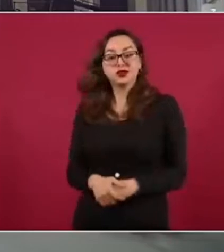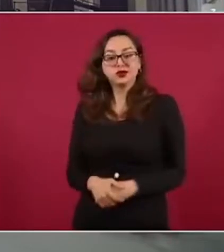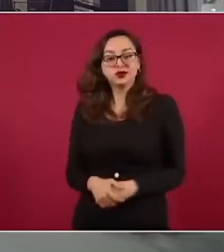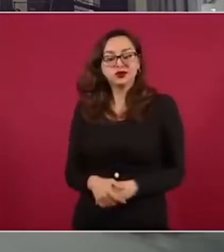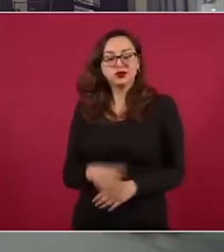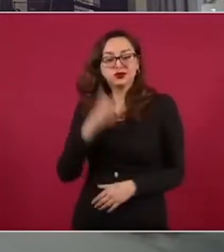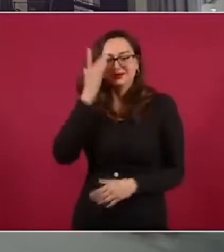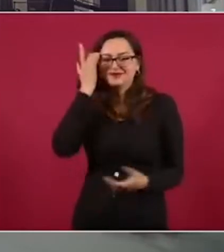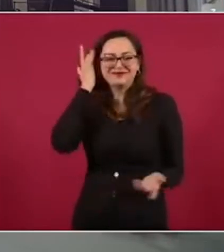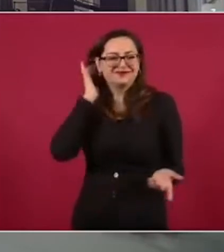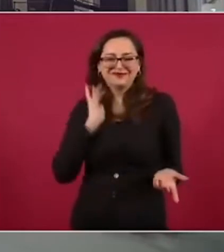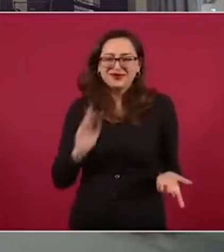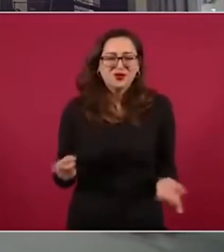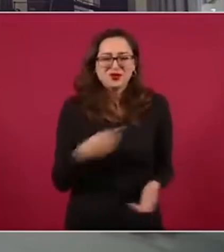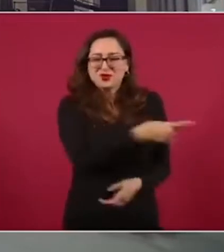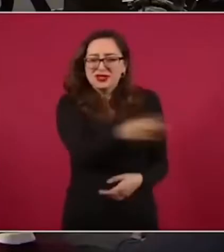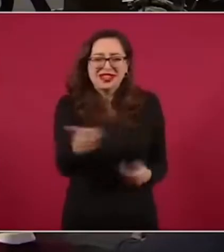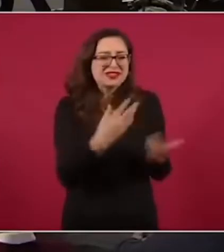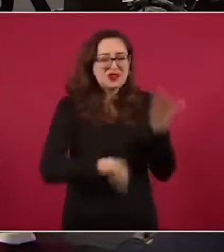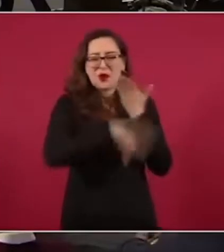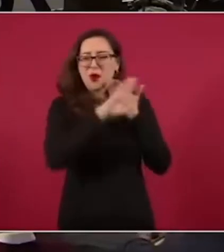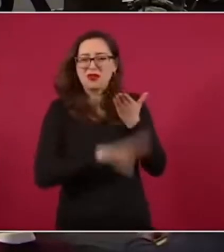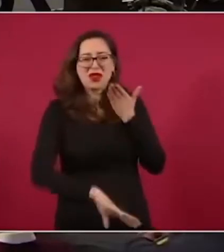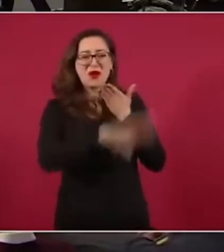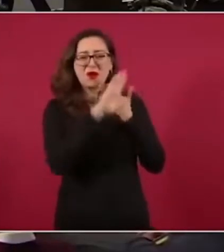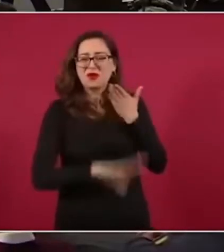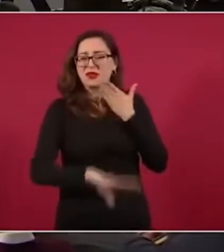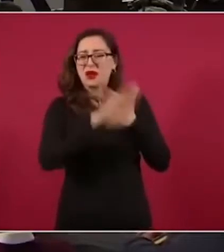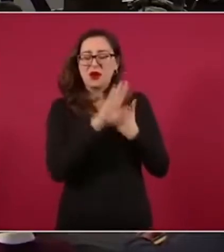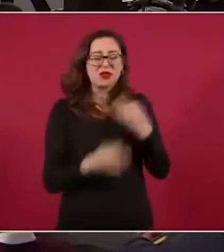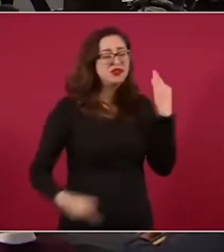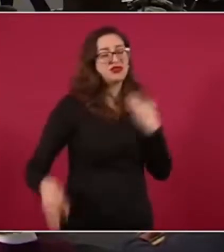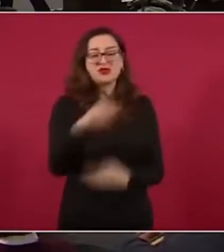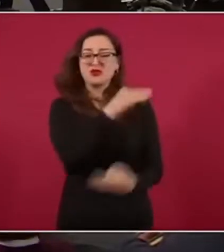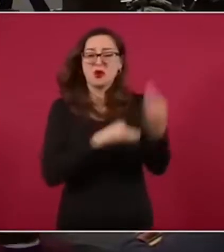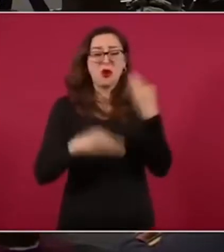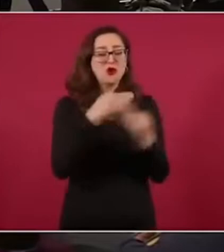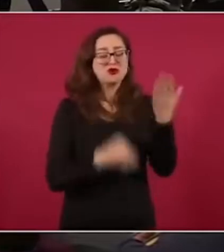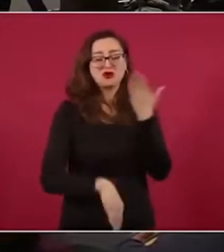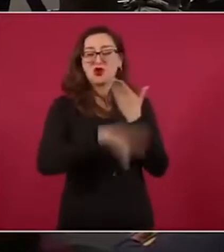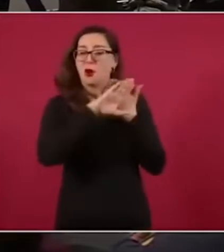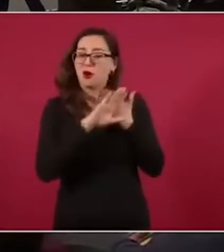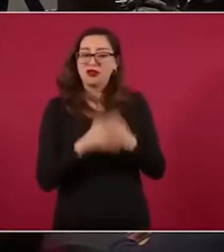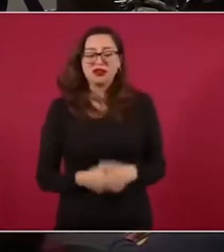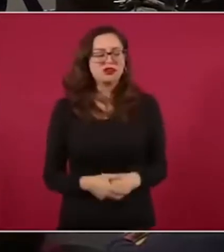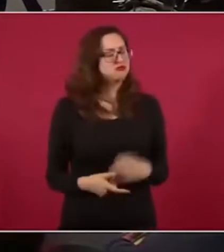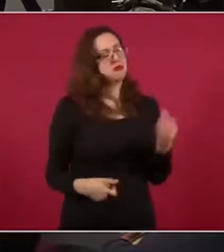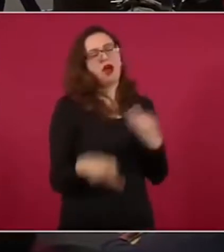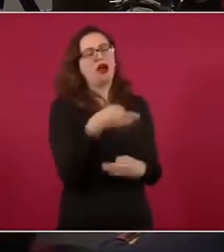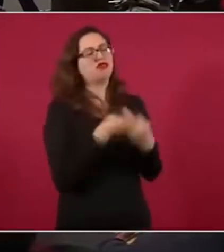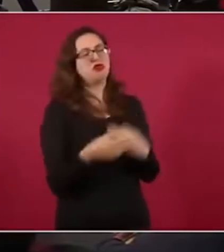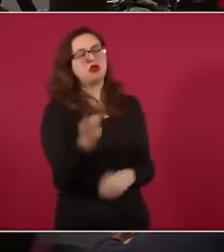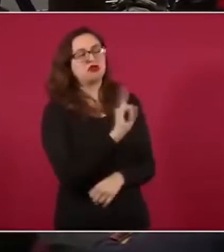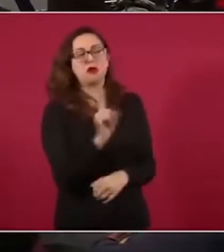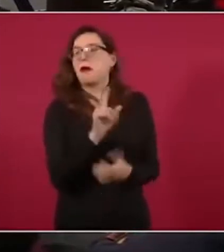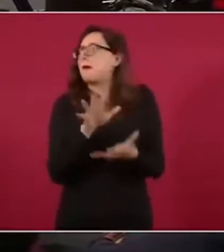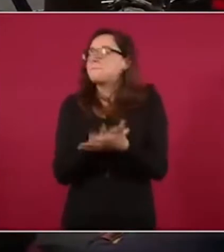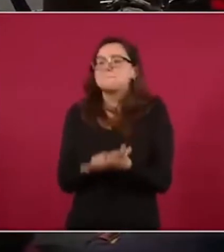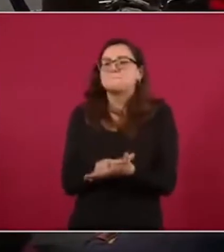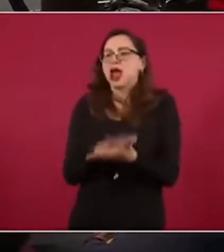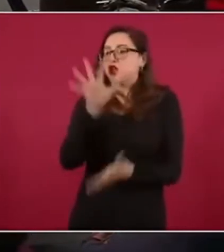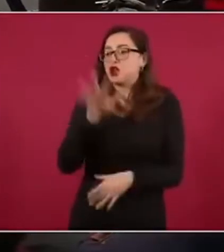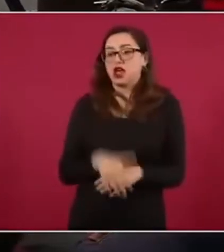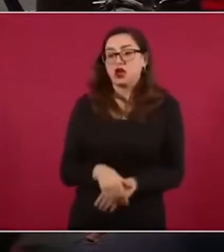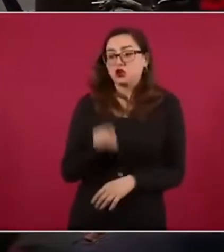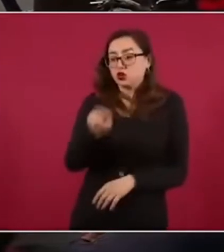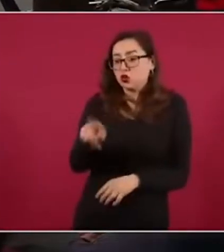Los tenemos en contra a todos, la mayoría, la inmensa mayoría. Si tú ves tu